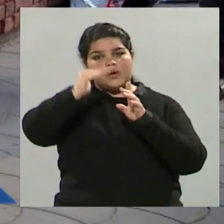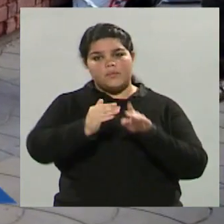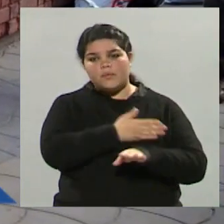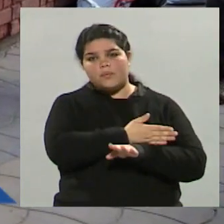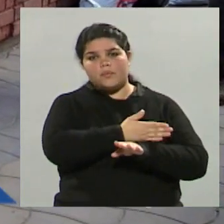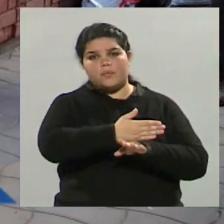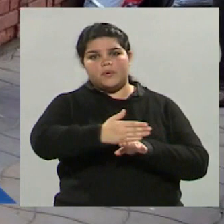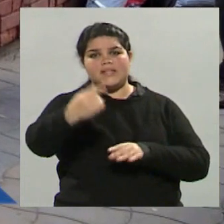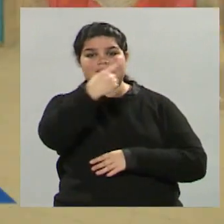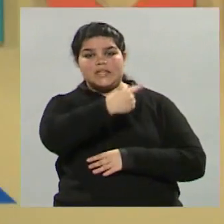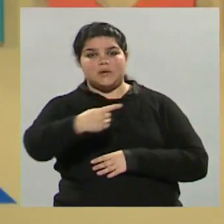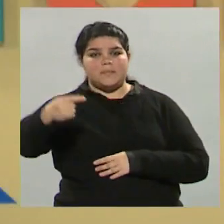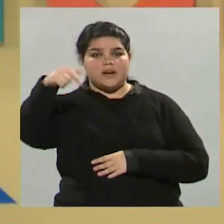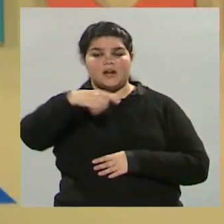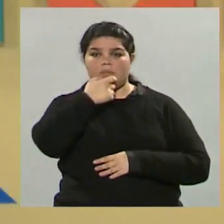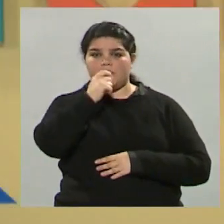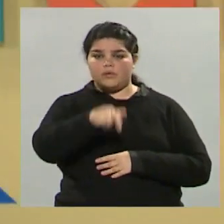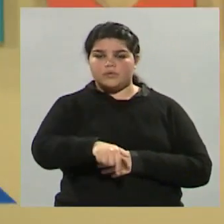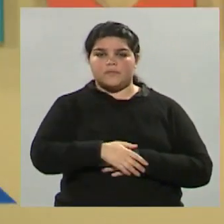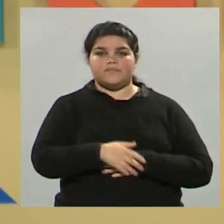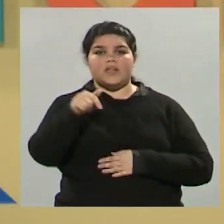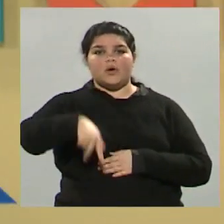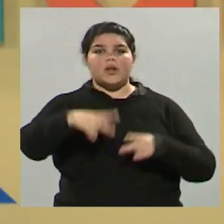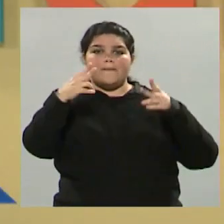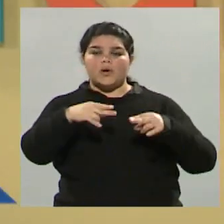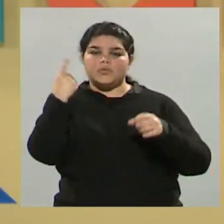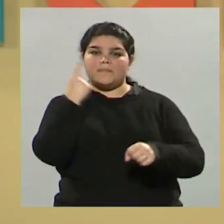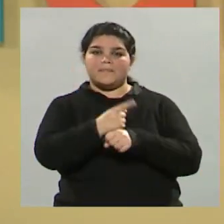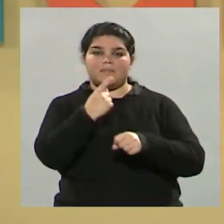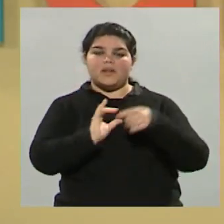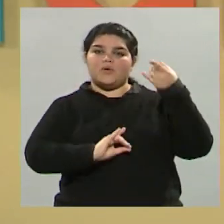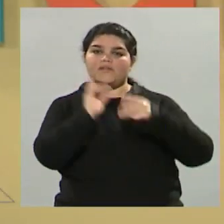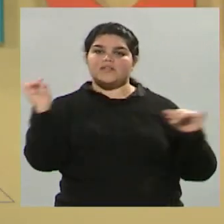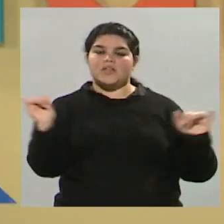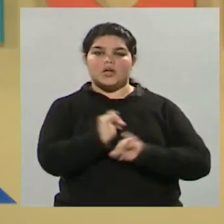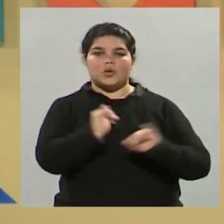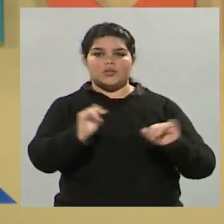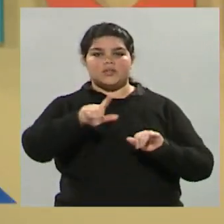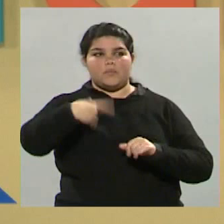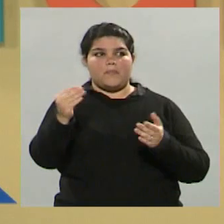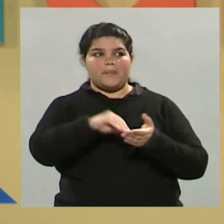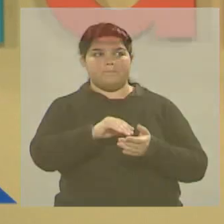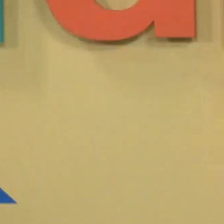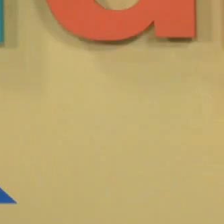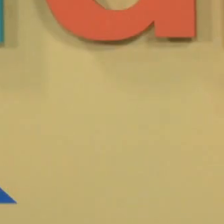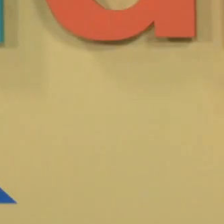durante toda la semana aquí en la provincia de Mendoza. Hacemos la primera pausa en Unidiversidad Noticias y ya venimos con mucho más.